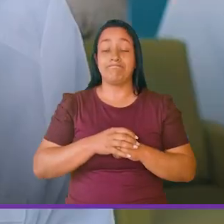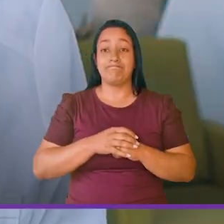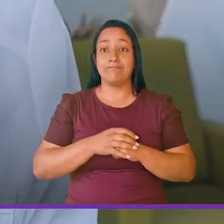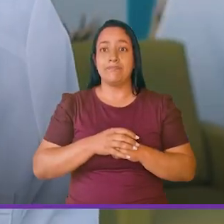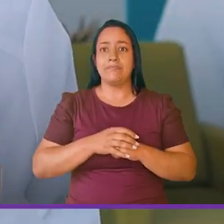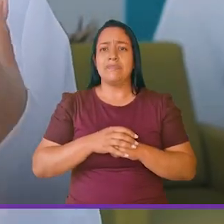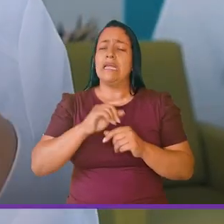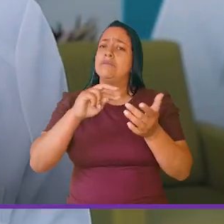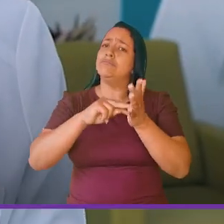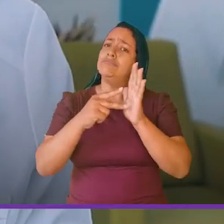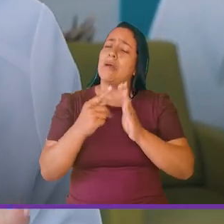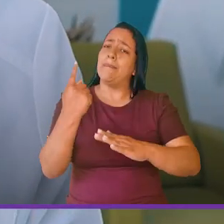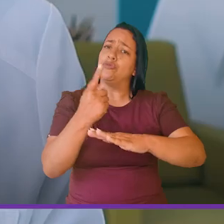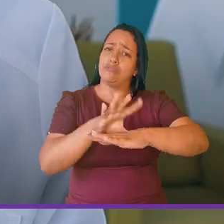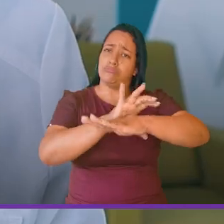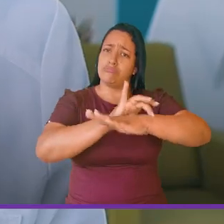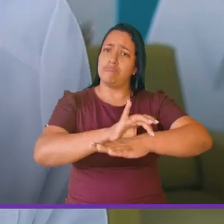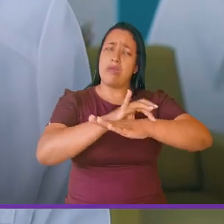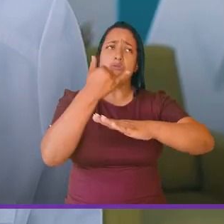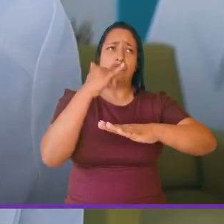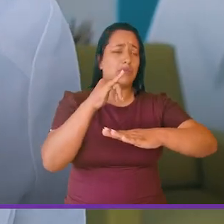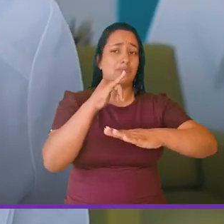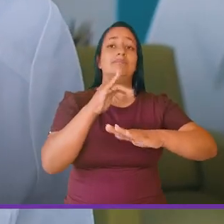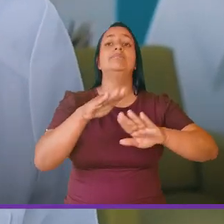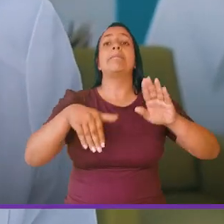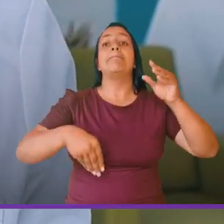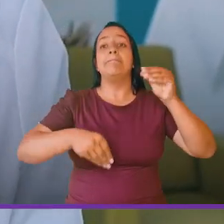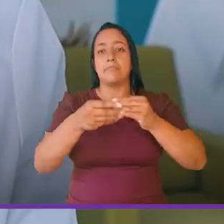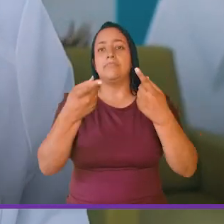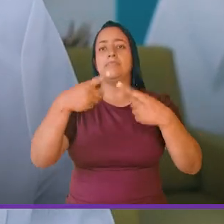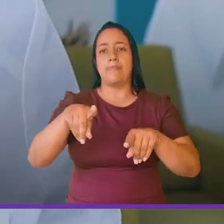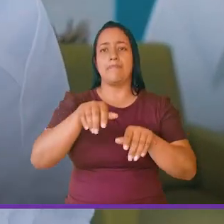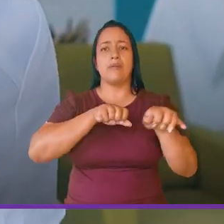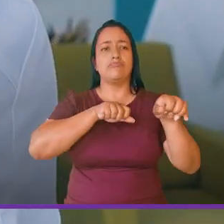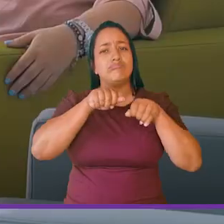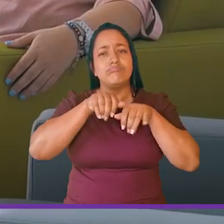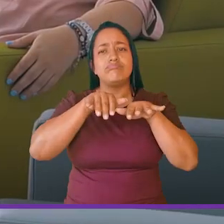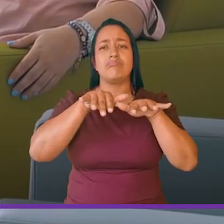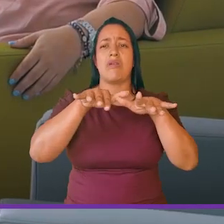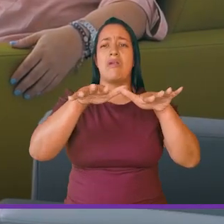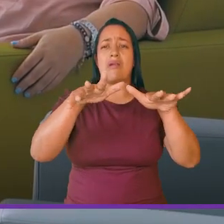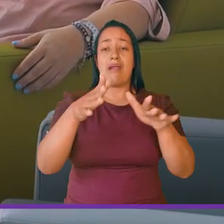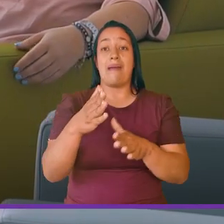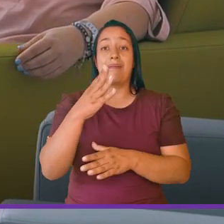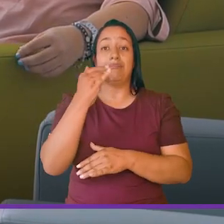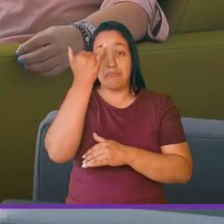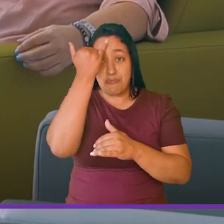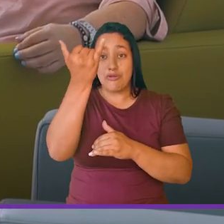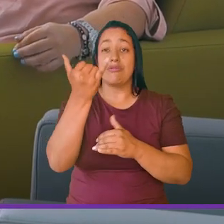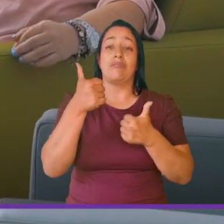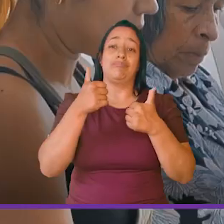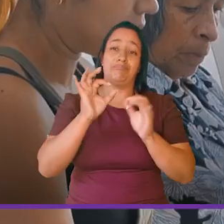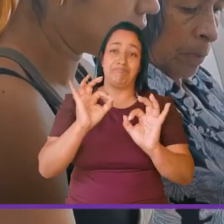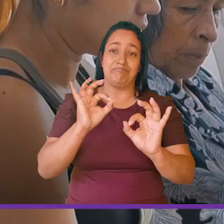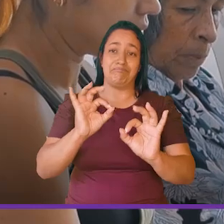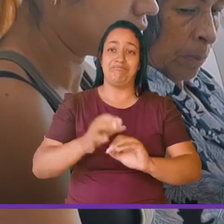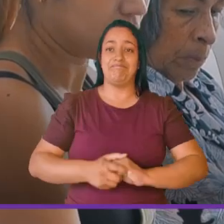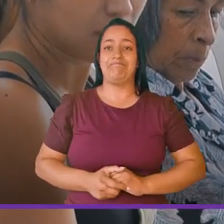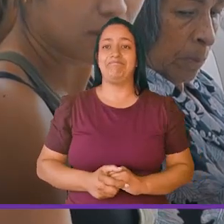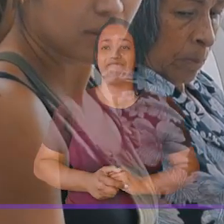comunidad. No solamente como desde desde lo médico sino desde lo social, me parece que fue una muy buena idea.